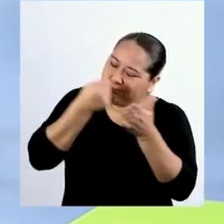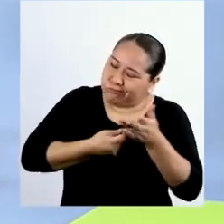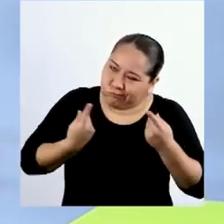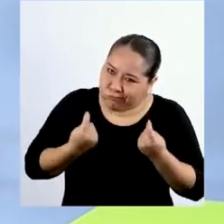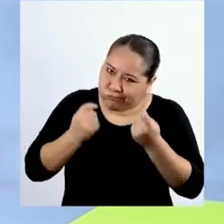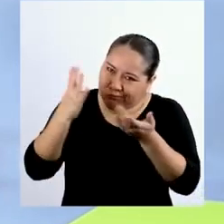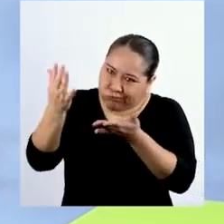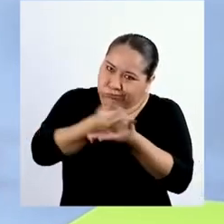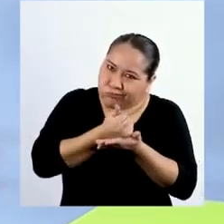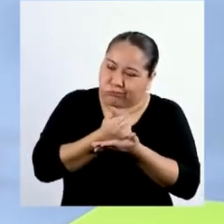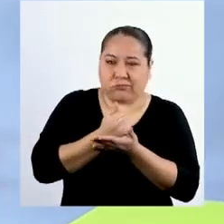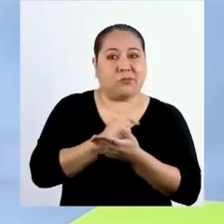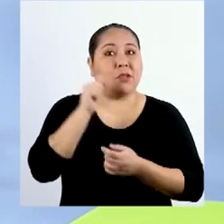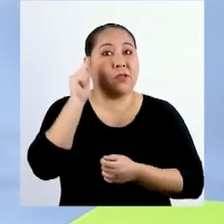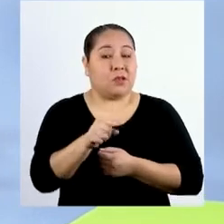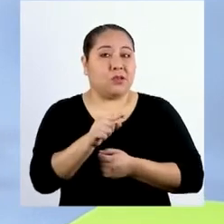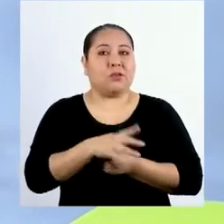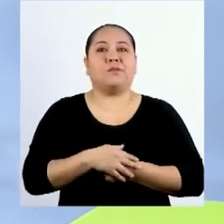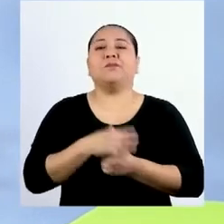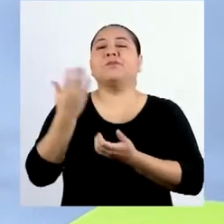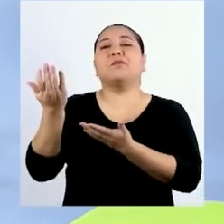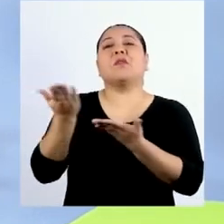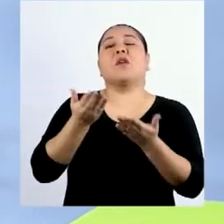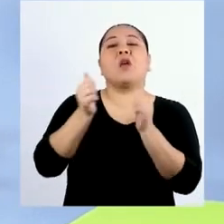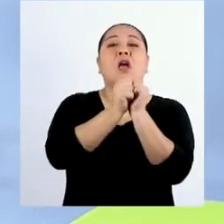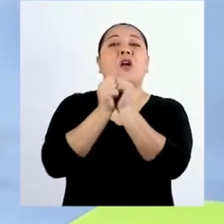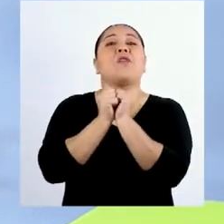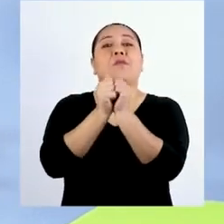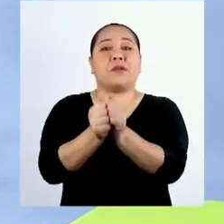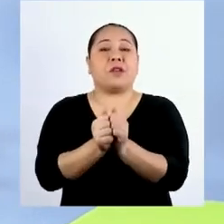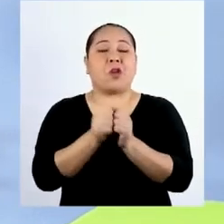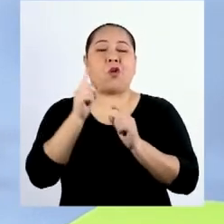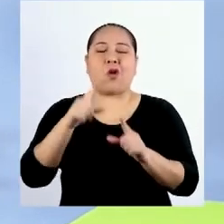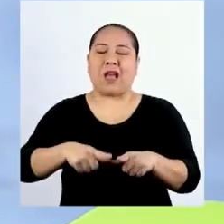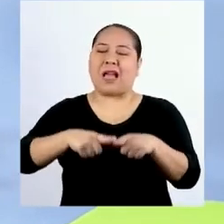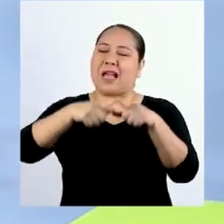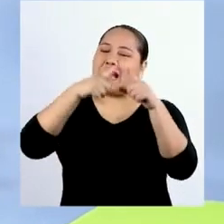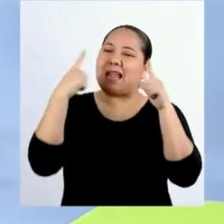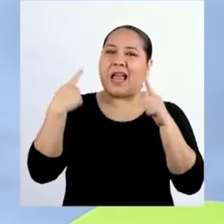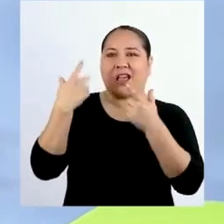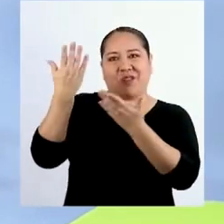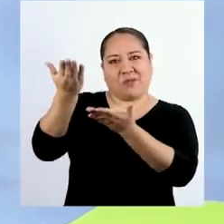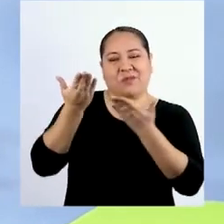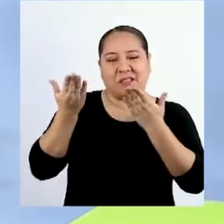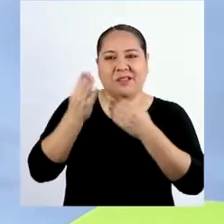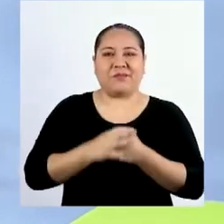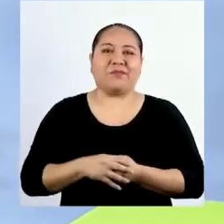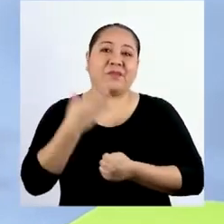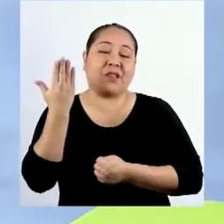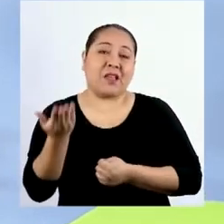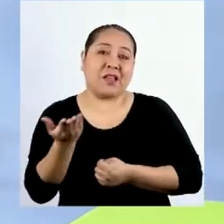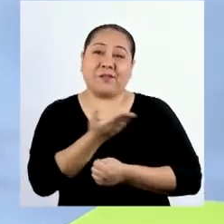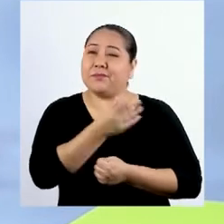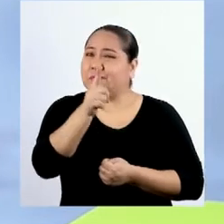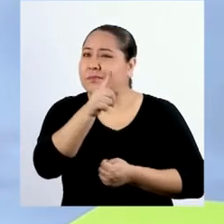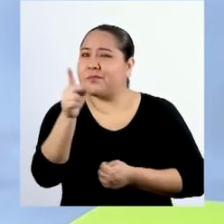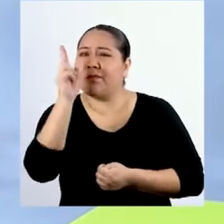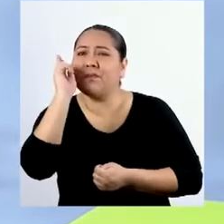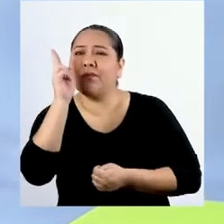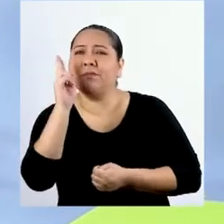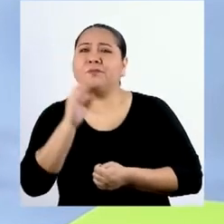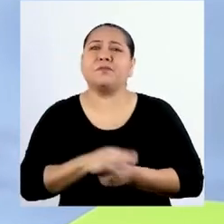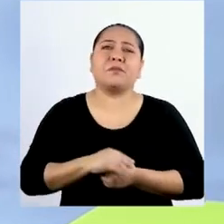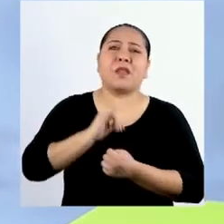esfuerzo conseguimos. Para ello, nos acompañará un gran invitado. Está por allí,